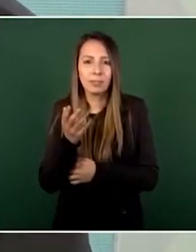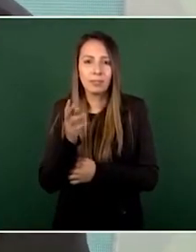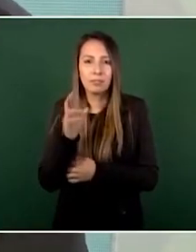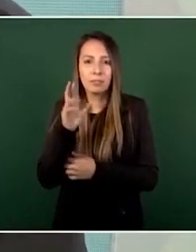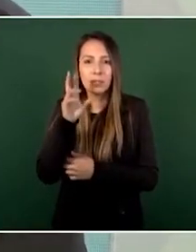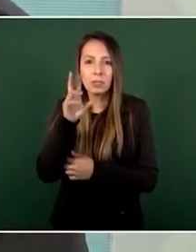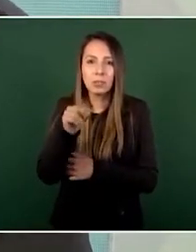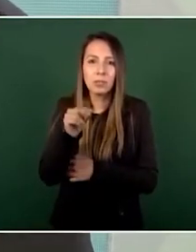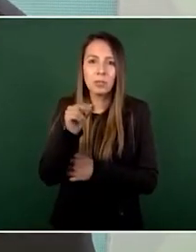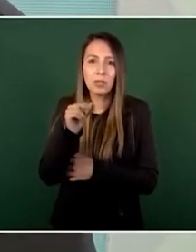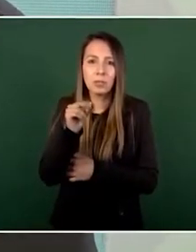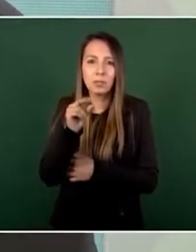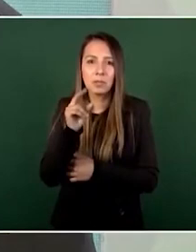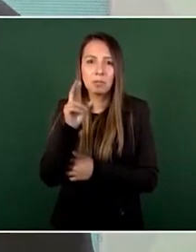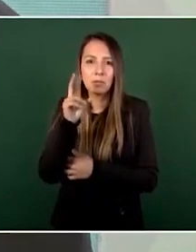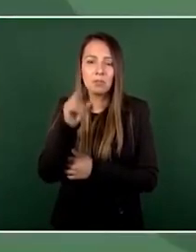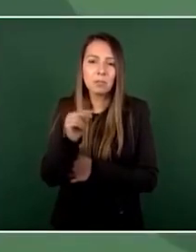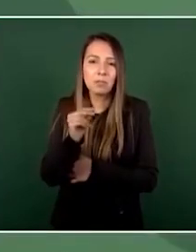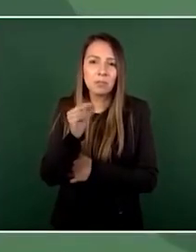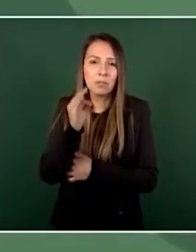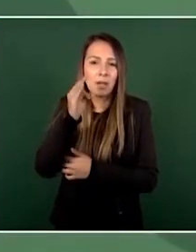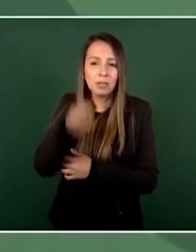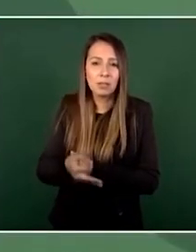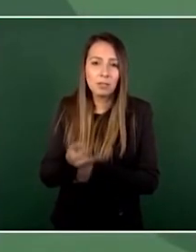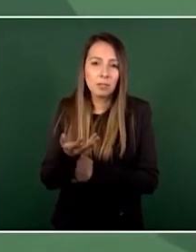aceptó la transparencia